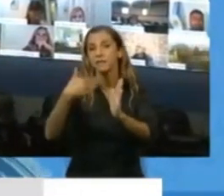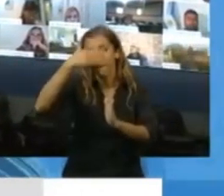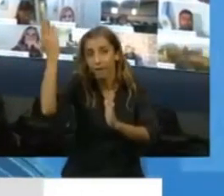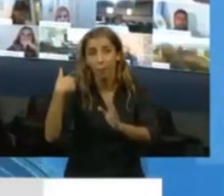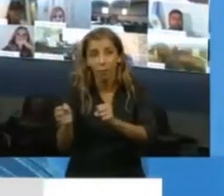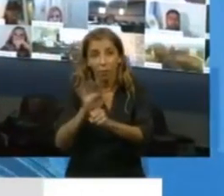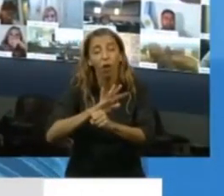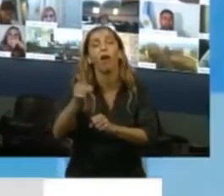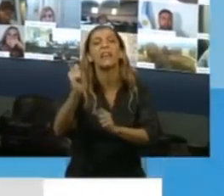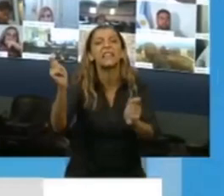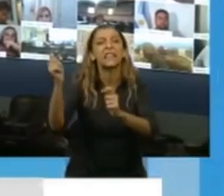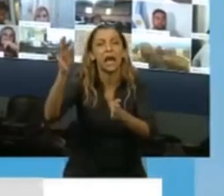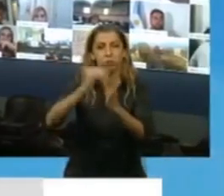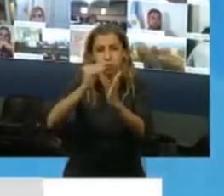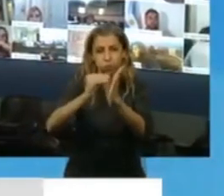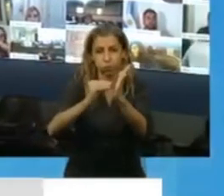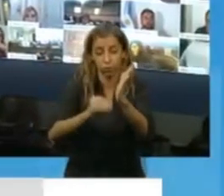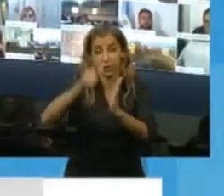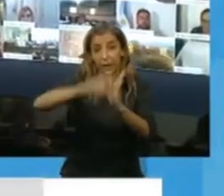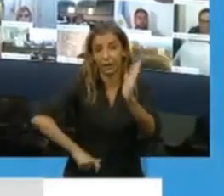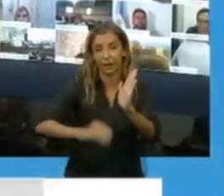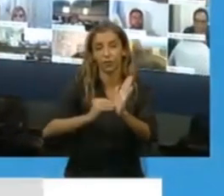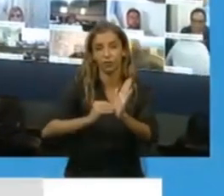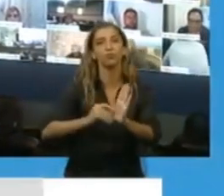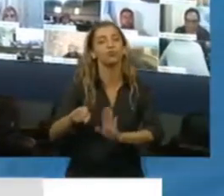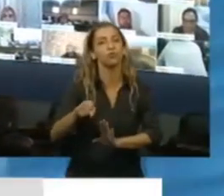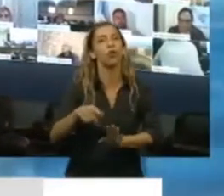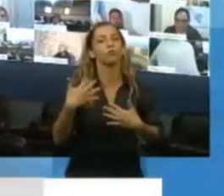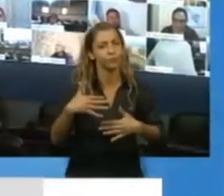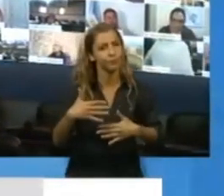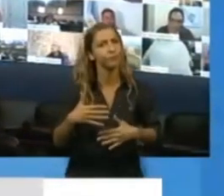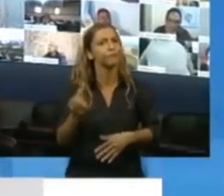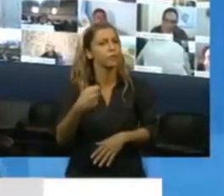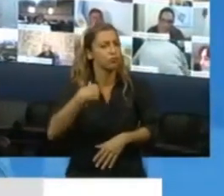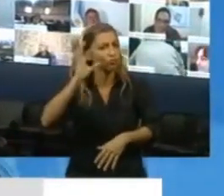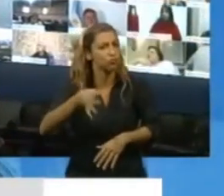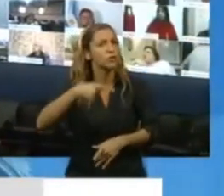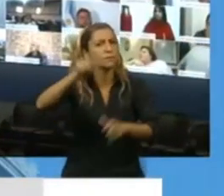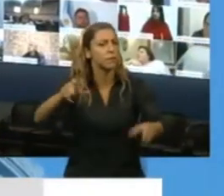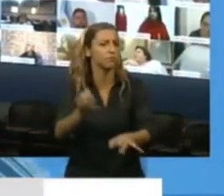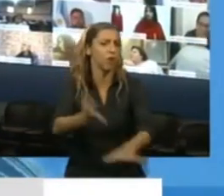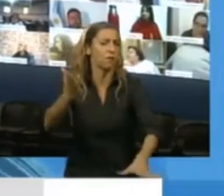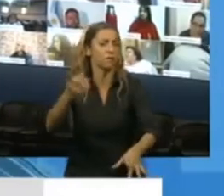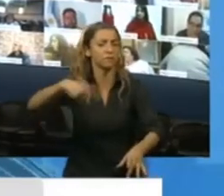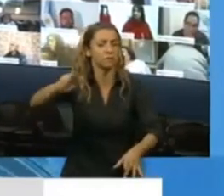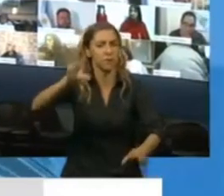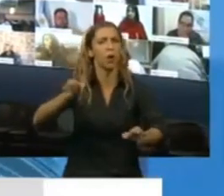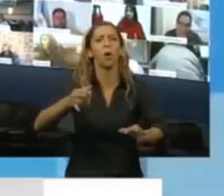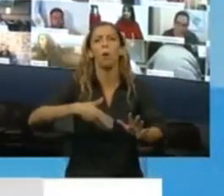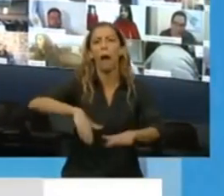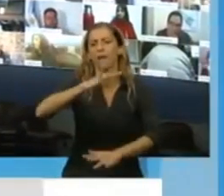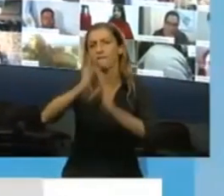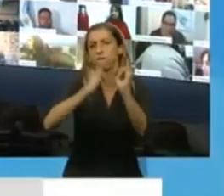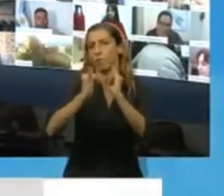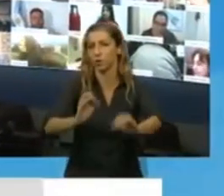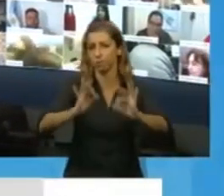seriedad, por su discreción y por su profesionalismo en el manejo de la información y de los datos, es